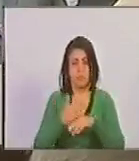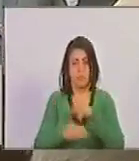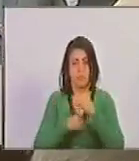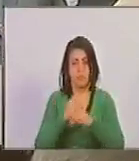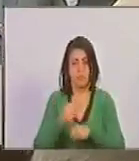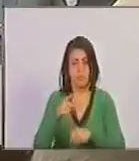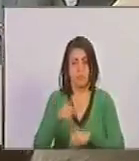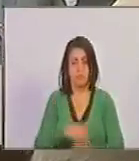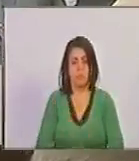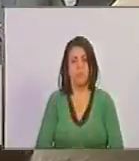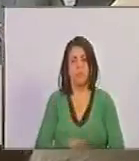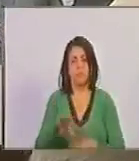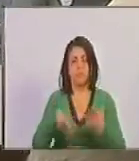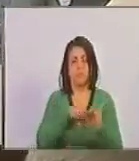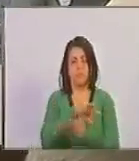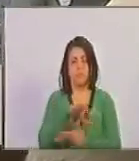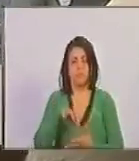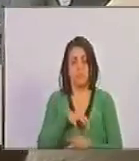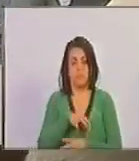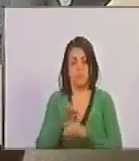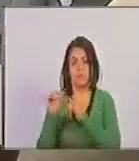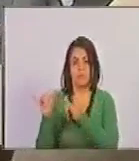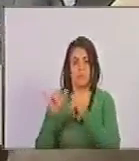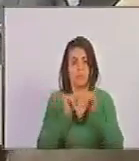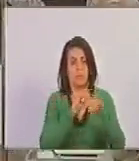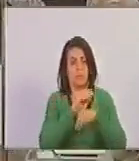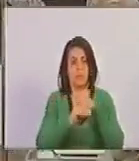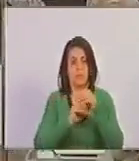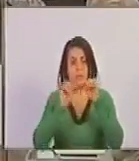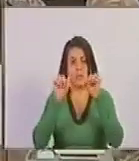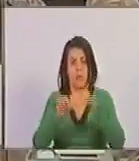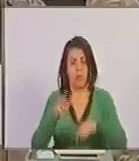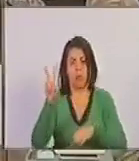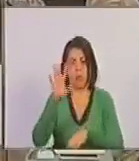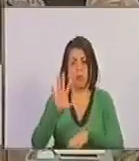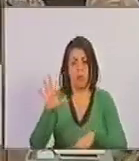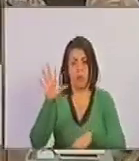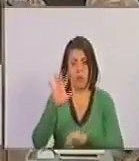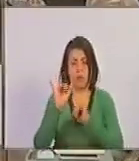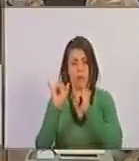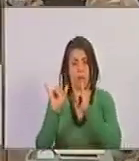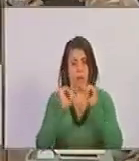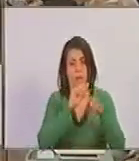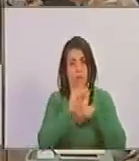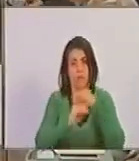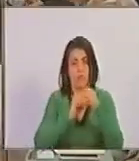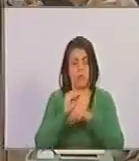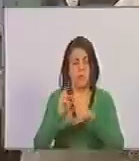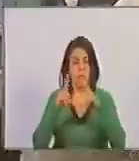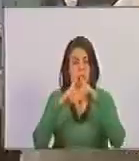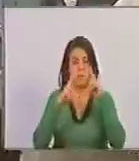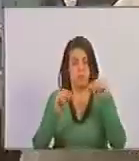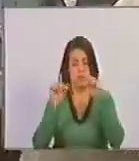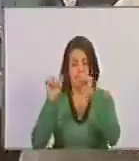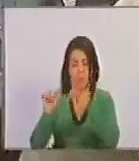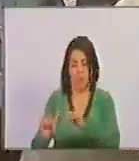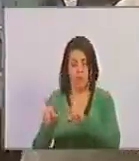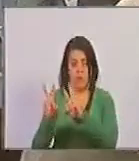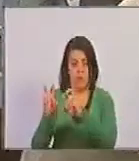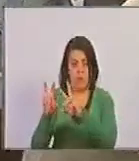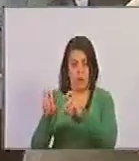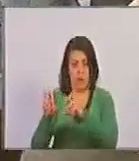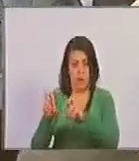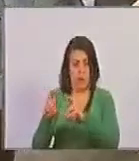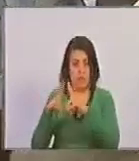generar desestabilización. Lo mismo que hacen hoy aquí en Venezuela, lo mismo que están haciendo en Nicaragua hoy en la nueva